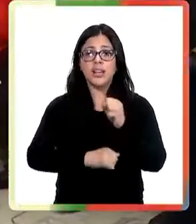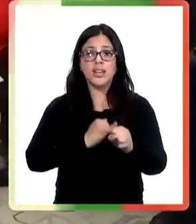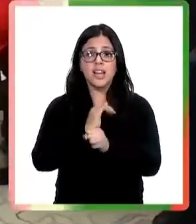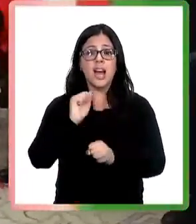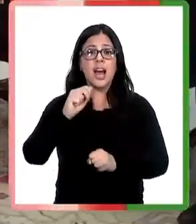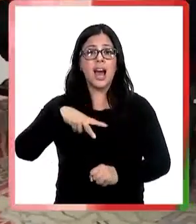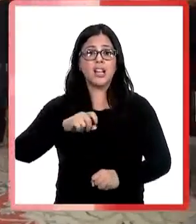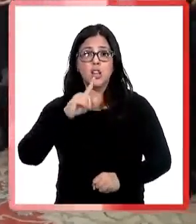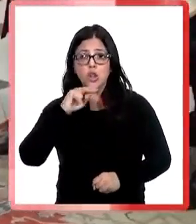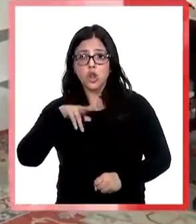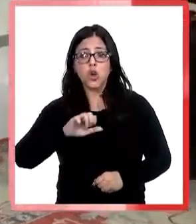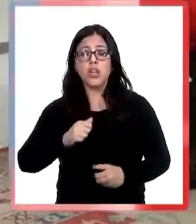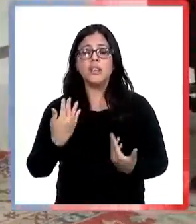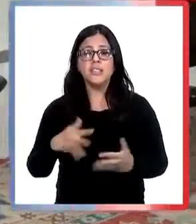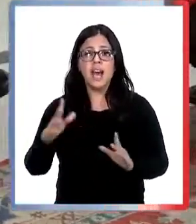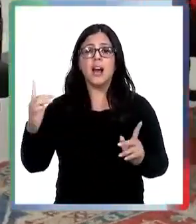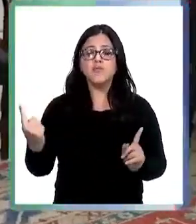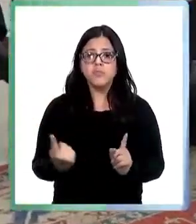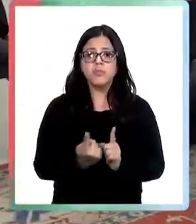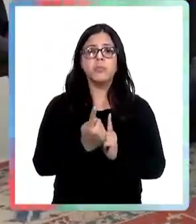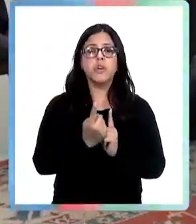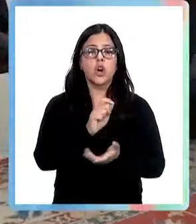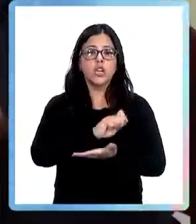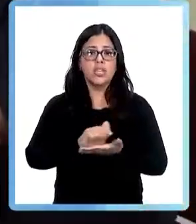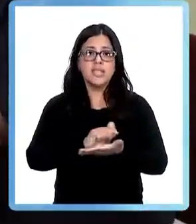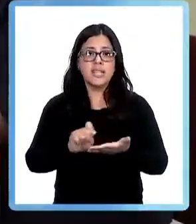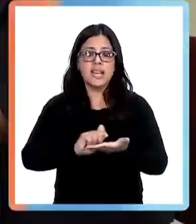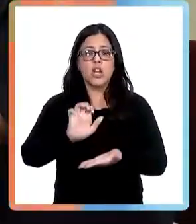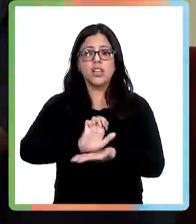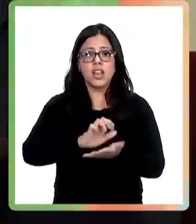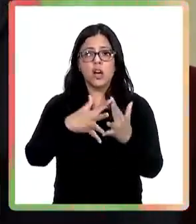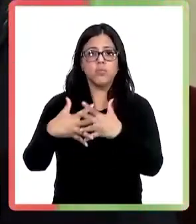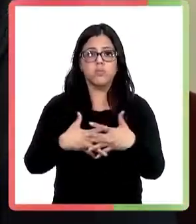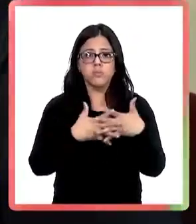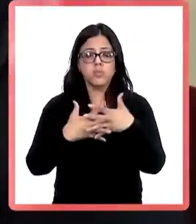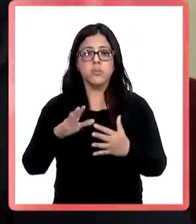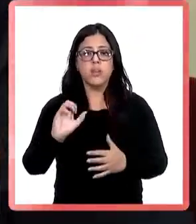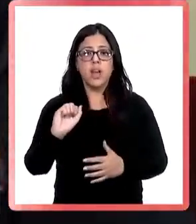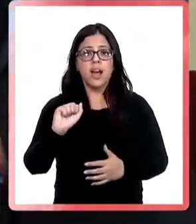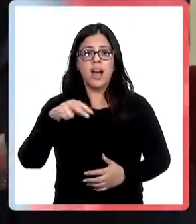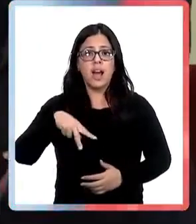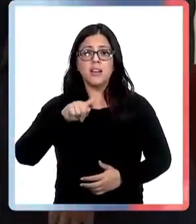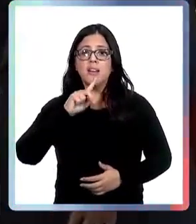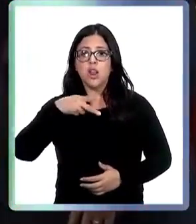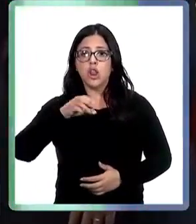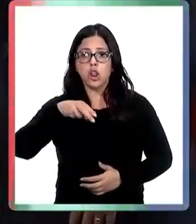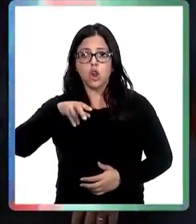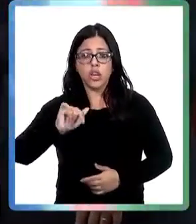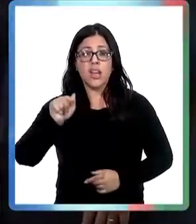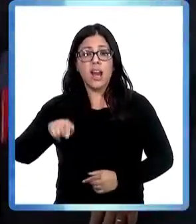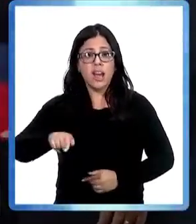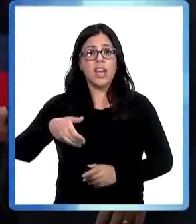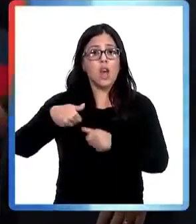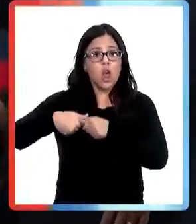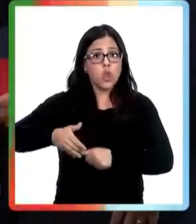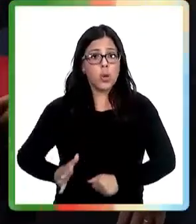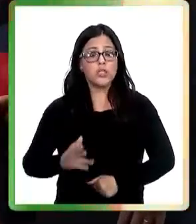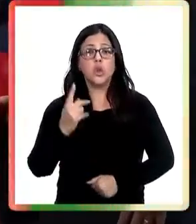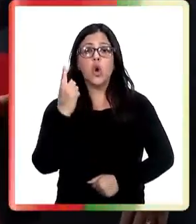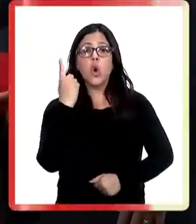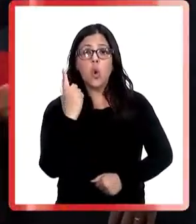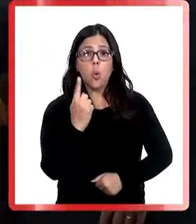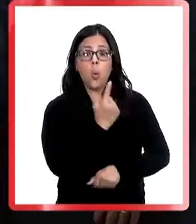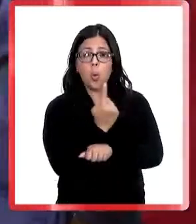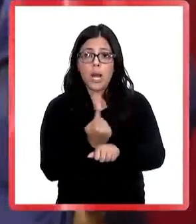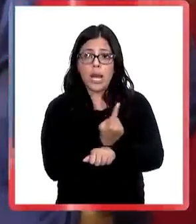A las 10 de la mañana de este miércoles, en la sede de Cancillería, la ministra de Relaciones Exteriores, Antonia Urrejola, se reunió